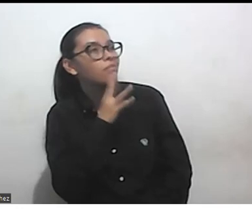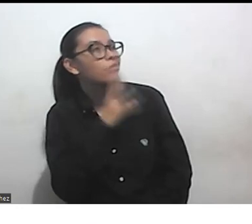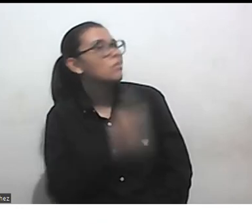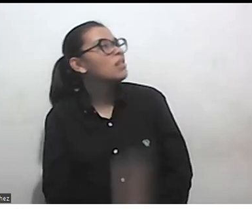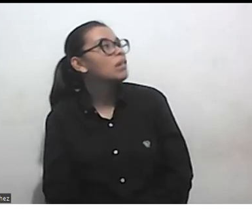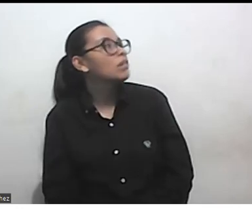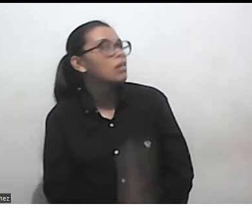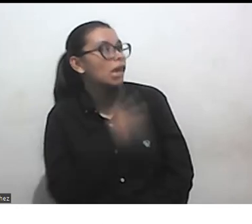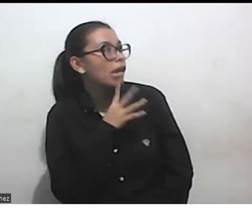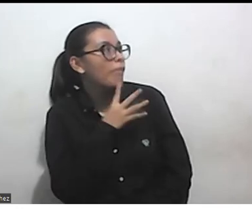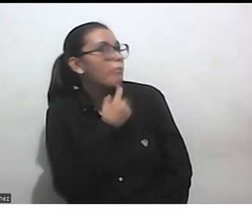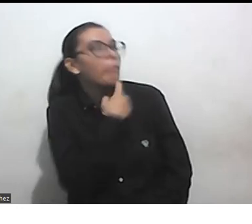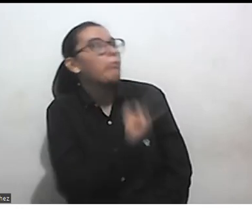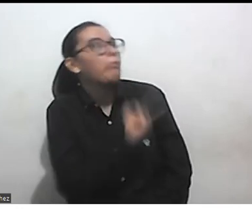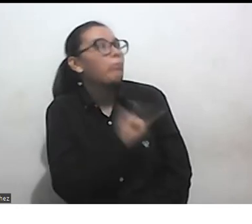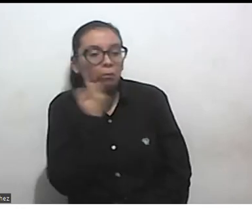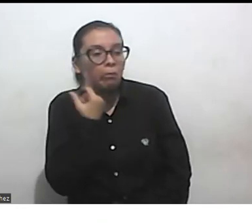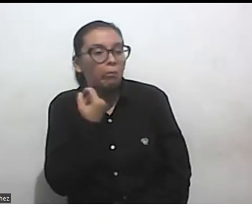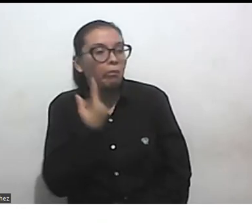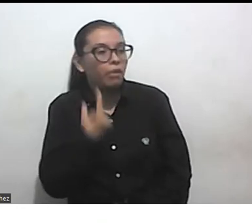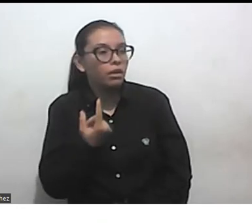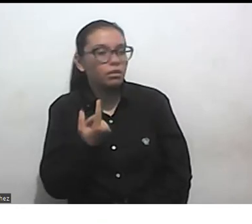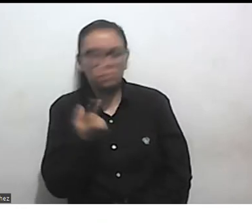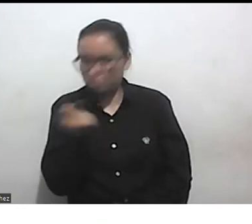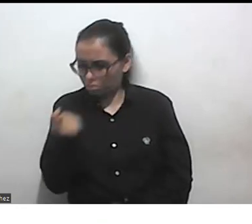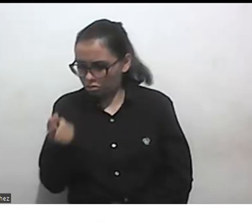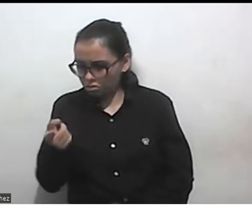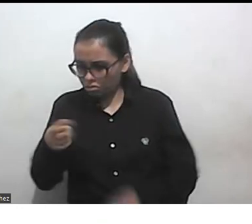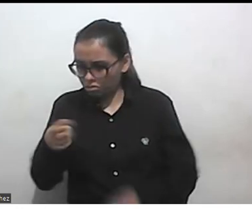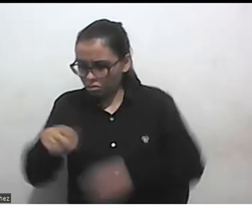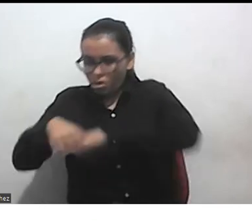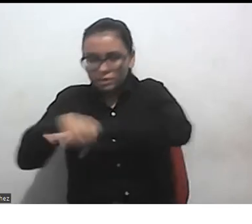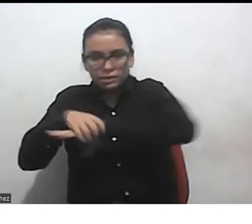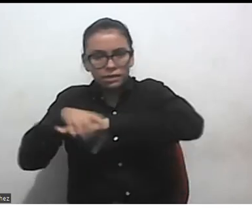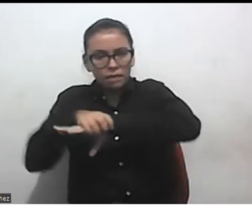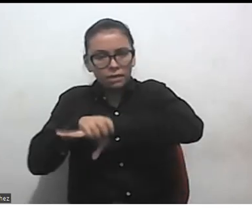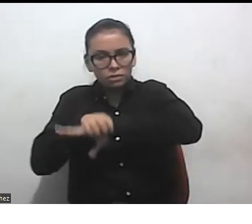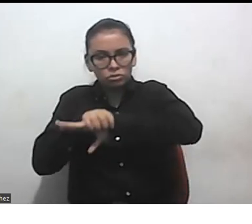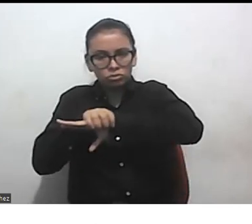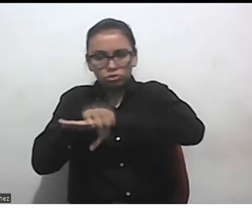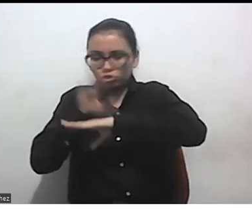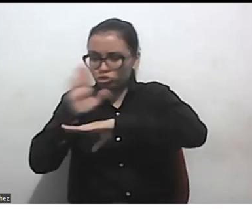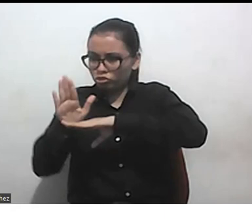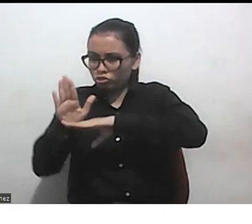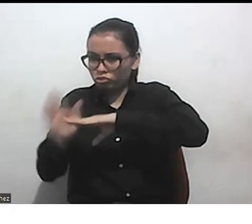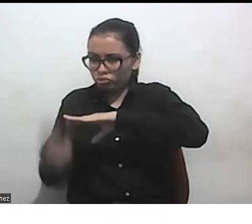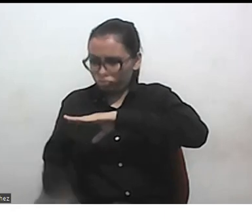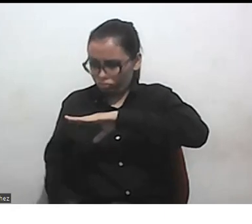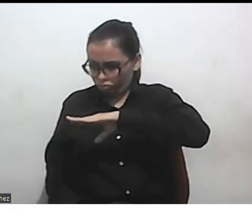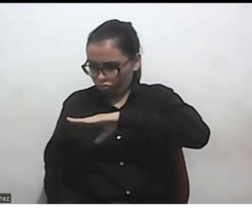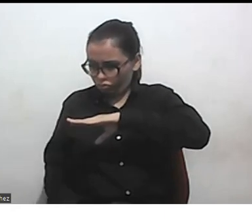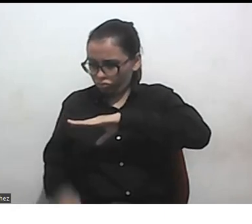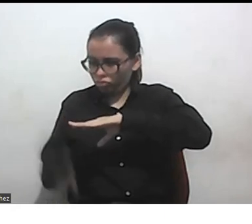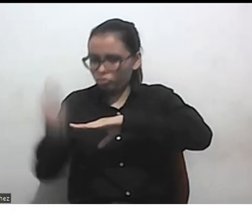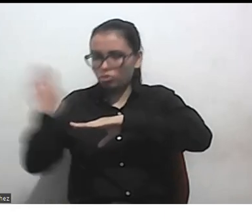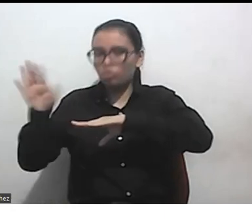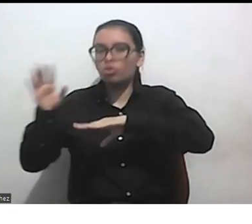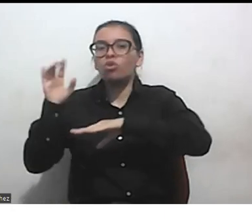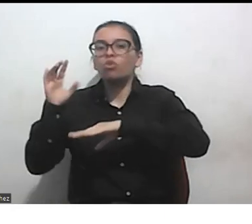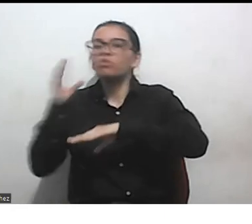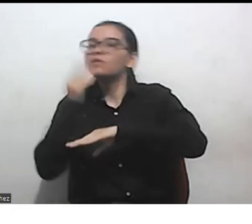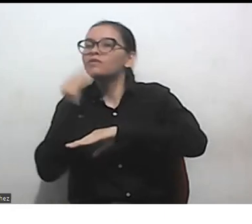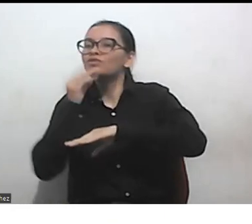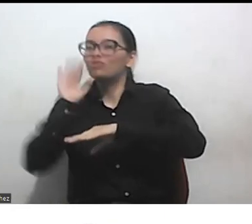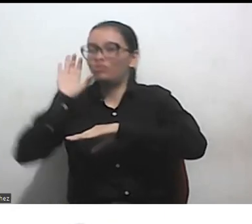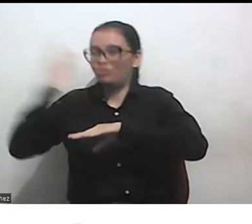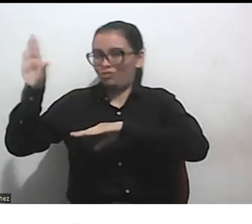que son un calzado este que se usa mucho en los andes entonces